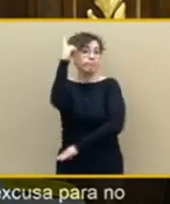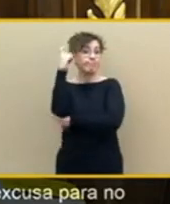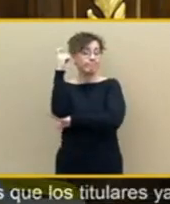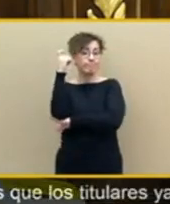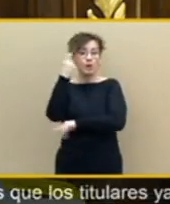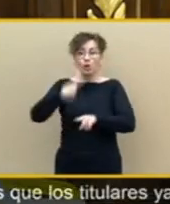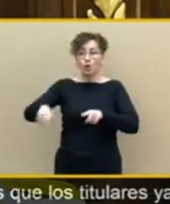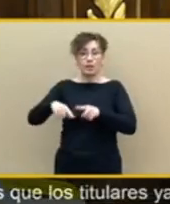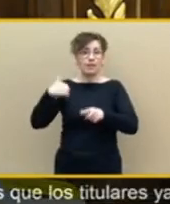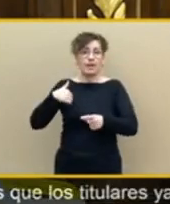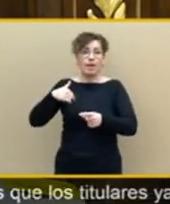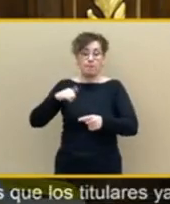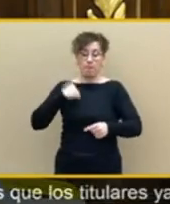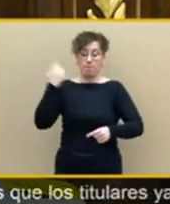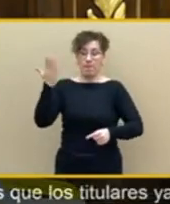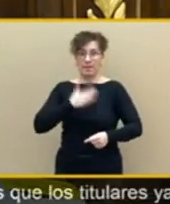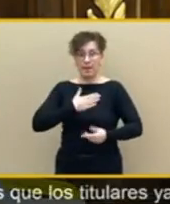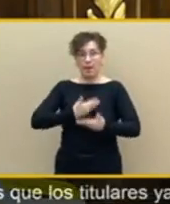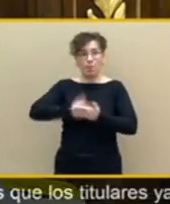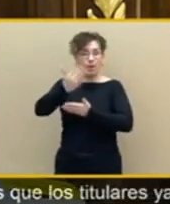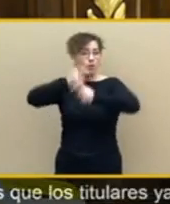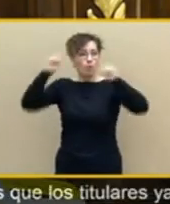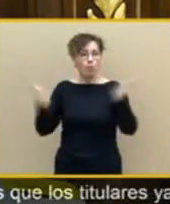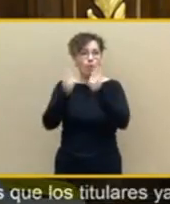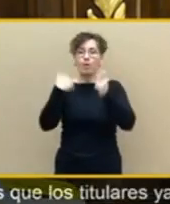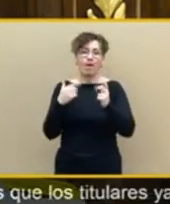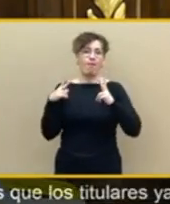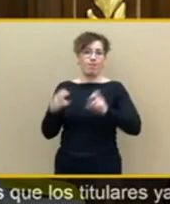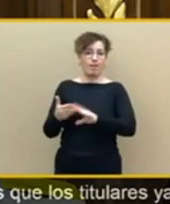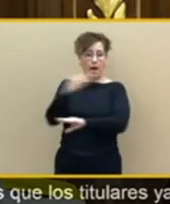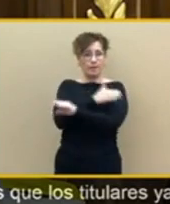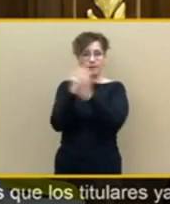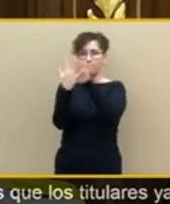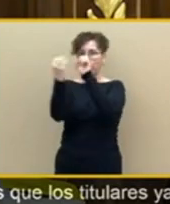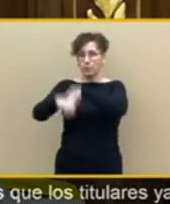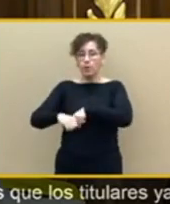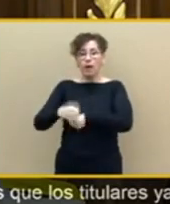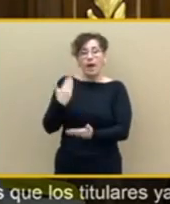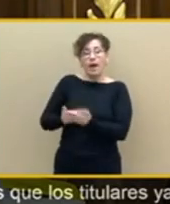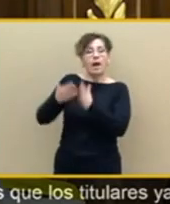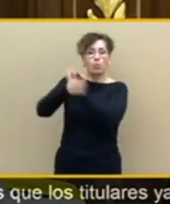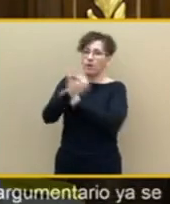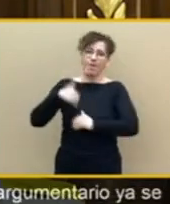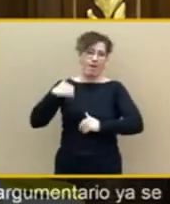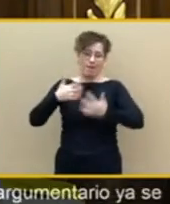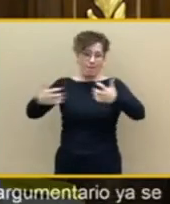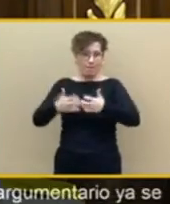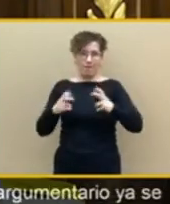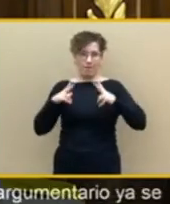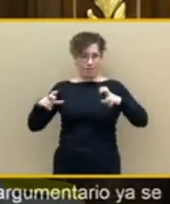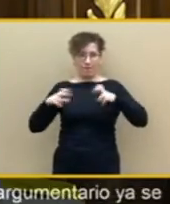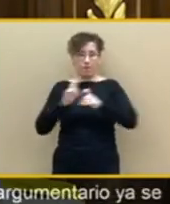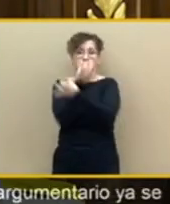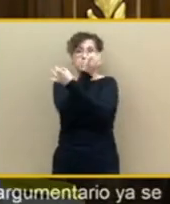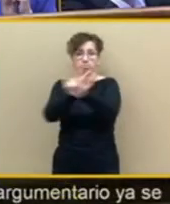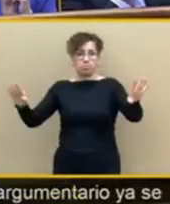si lo que le dice a Sánchez se lo dice en todas las intervenciones de todas las semanas en el Congreso no tiene que buscarse